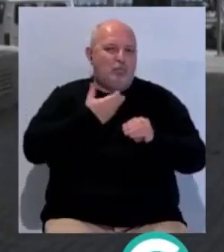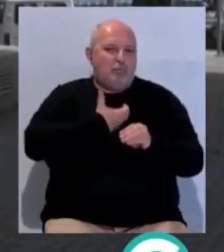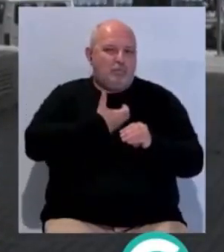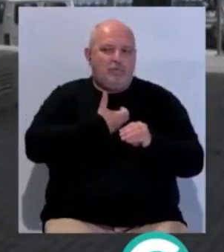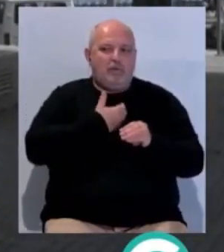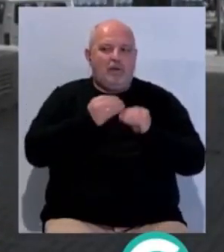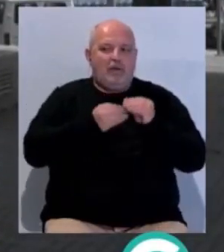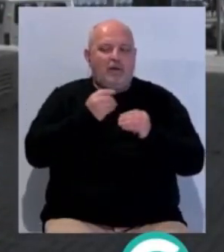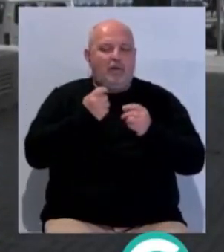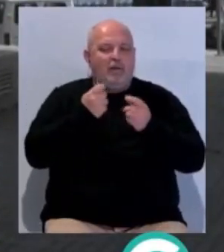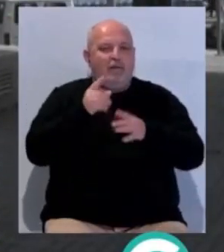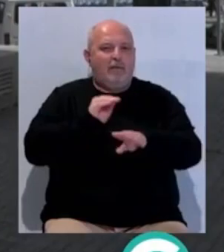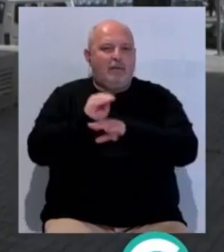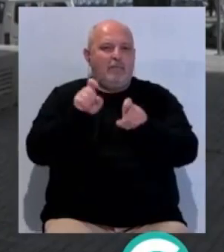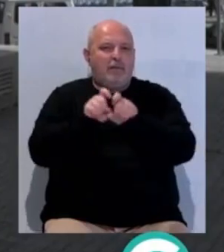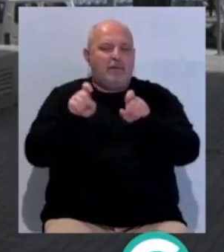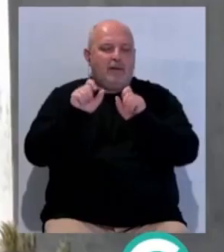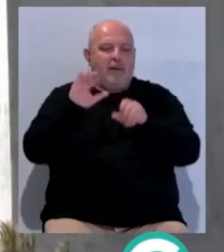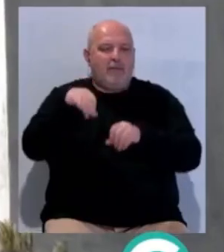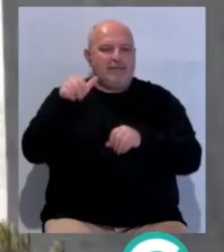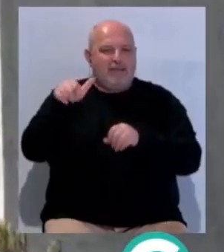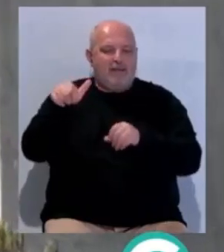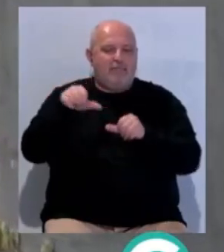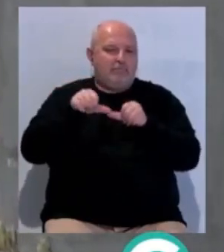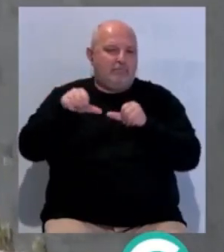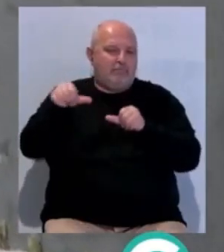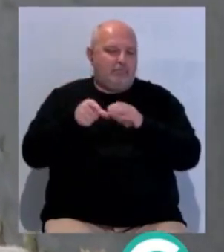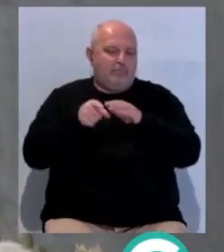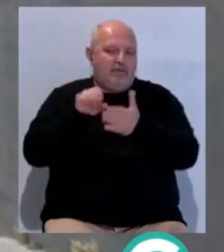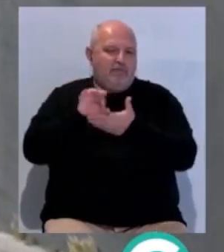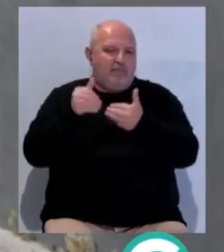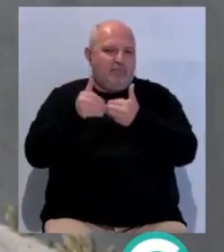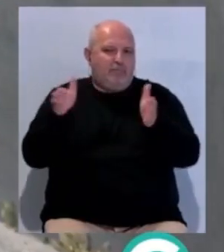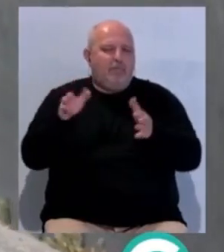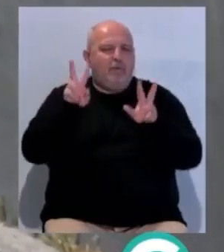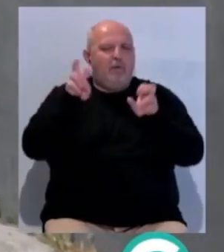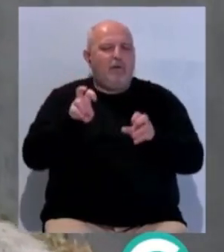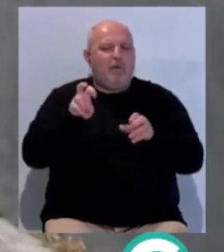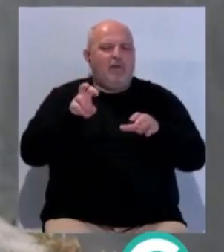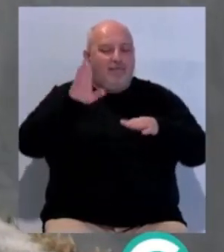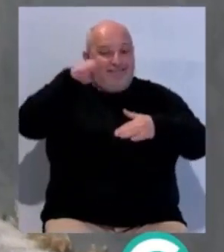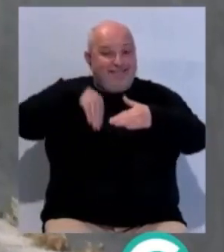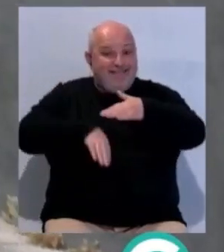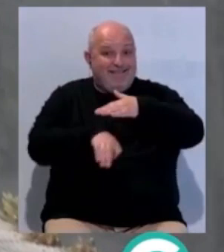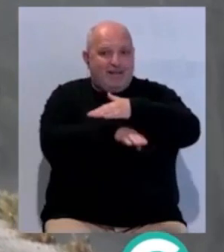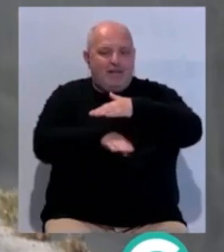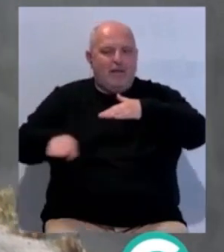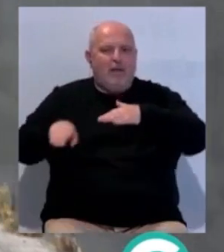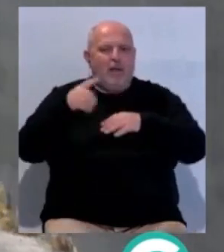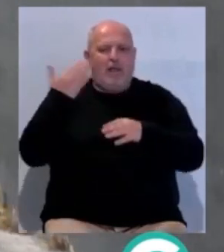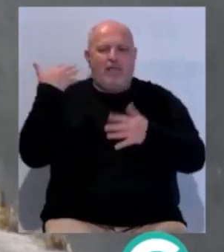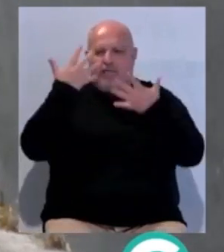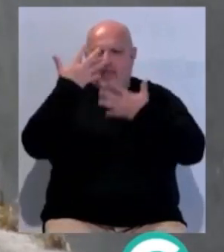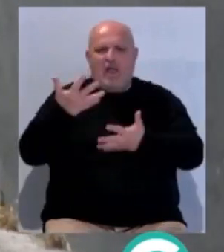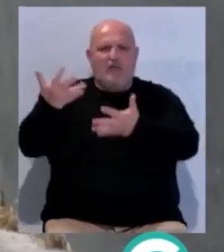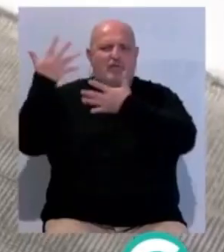ayuntamiento y su aportación a la empresa municipal de masa para su puesta en servicio. Se trata de unas instalaciones construidas hace